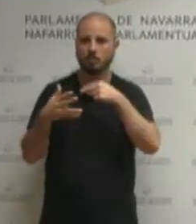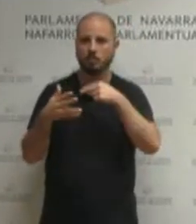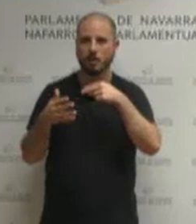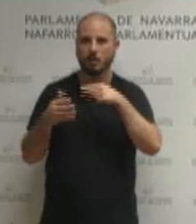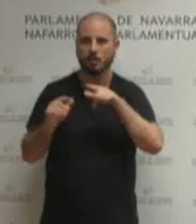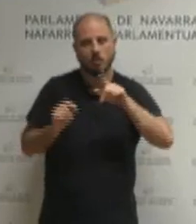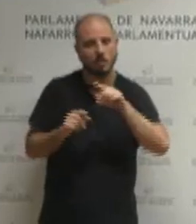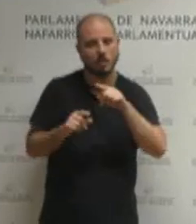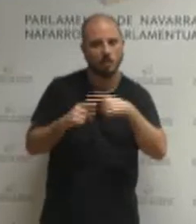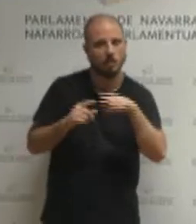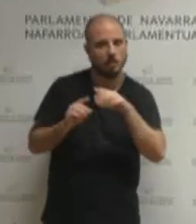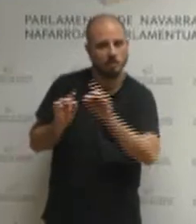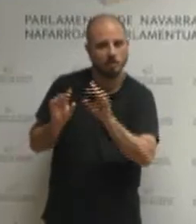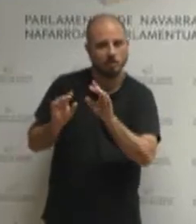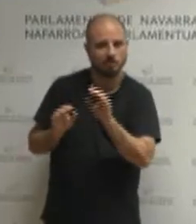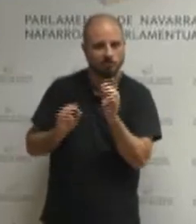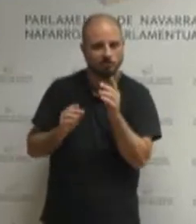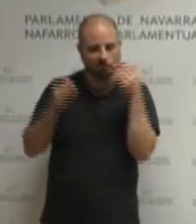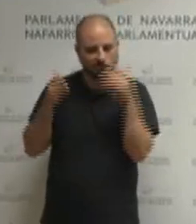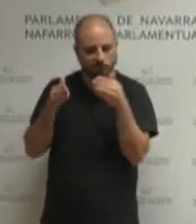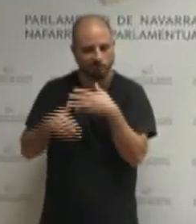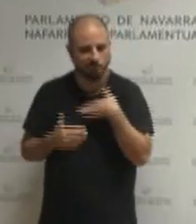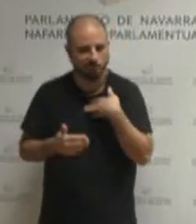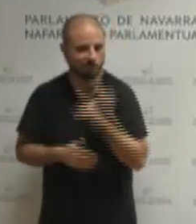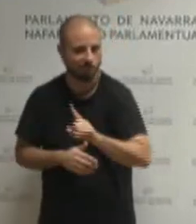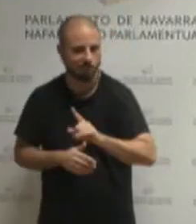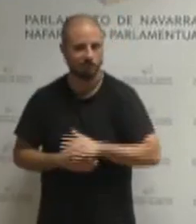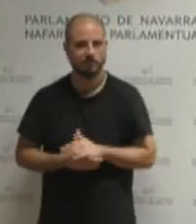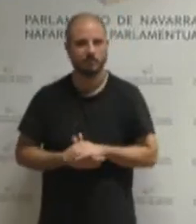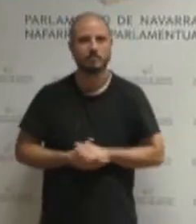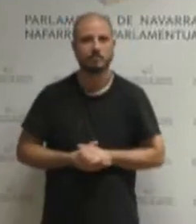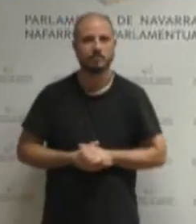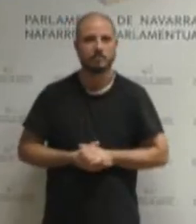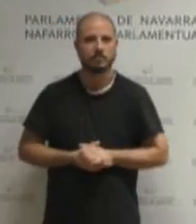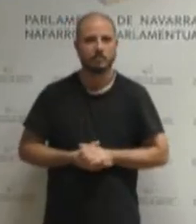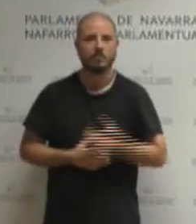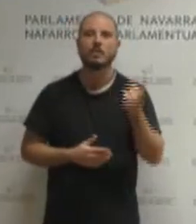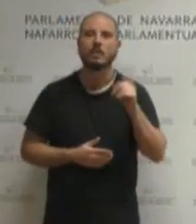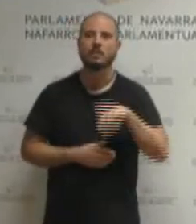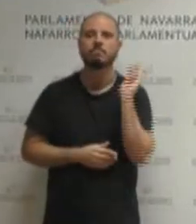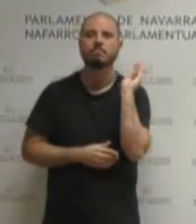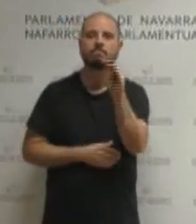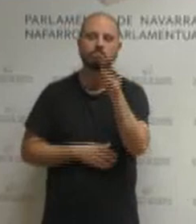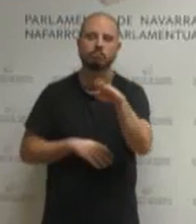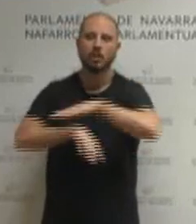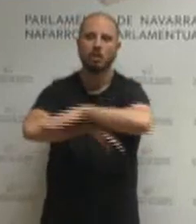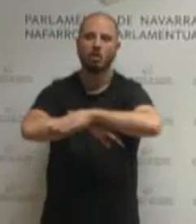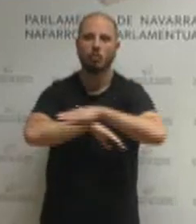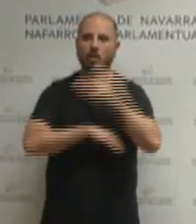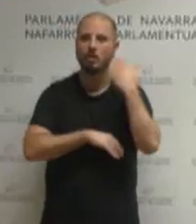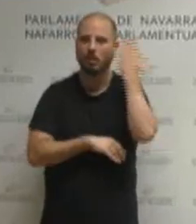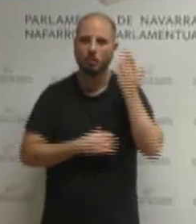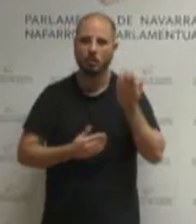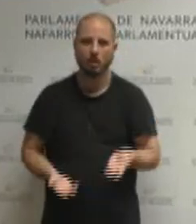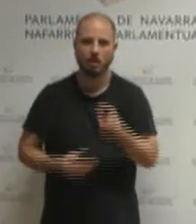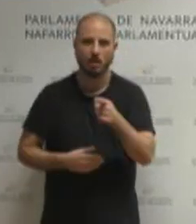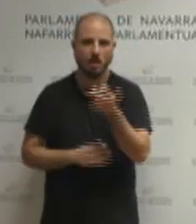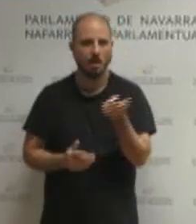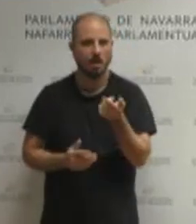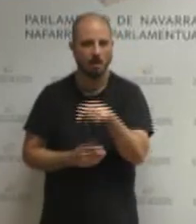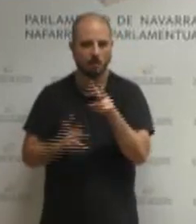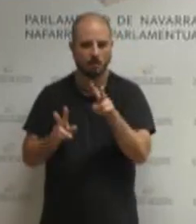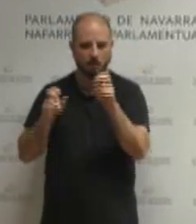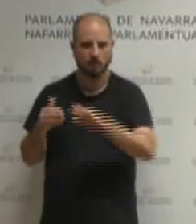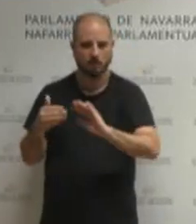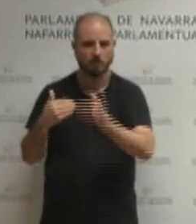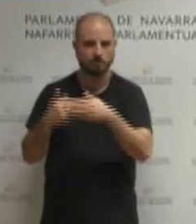quiere tocar sin tocar lo que no quiere tocar y emplazamos también al gobierno de Navarra a no cerrar en falso esta cuestión